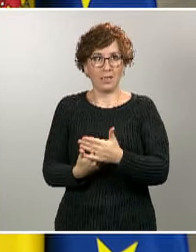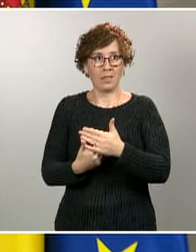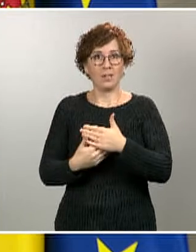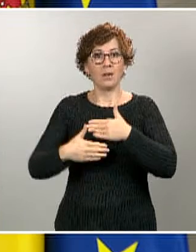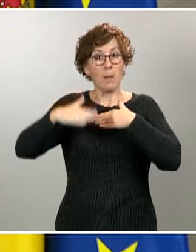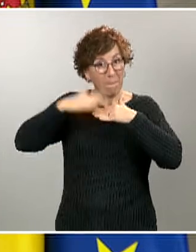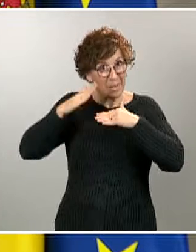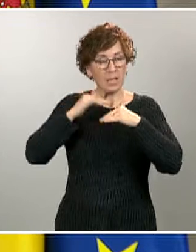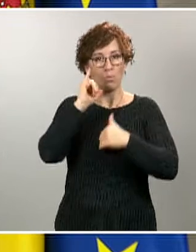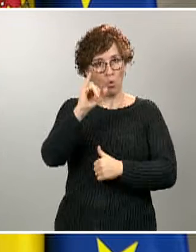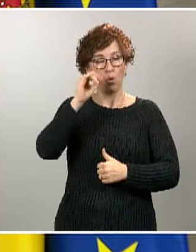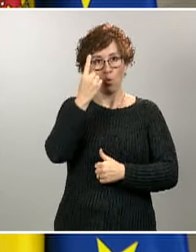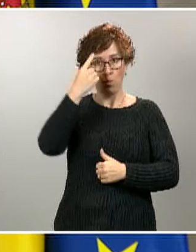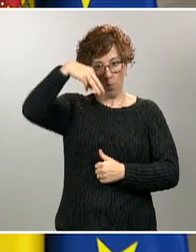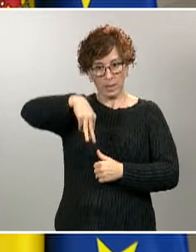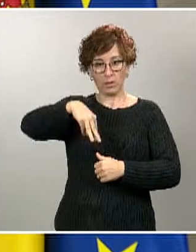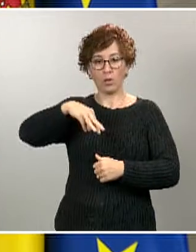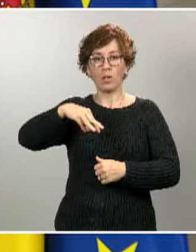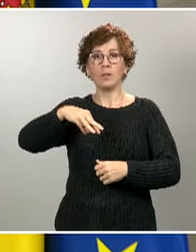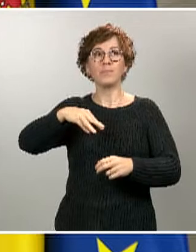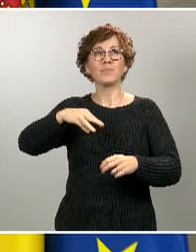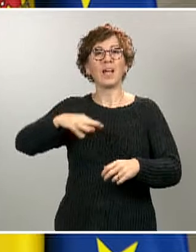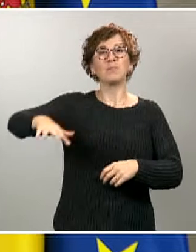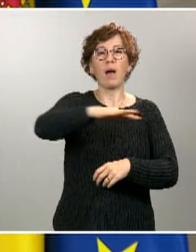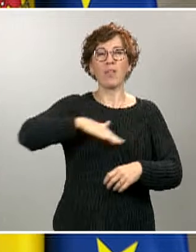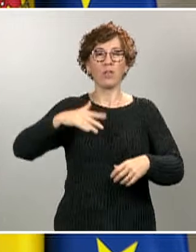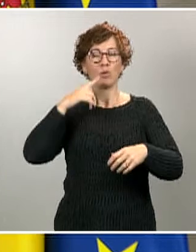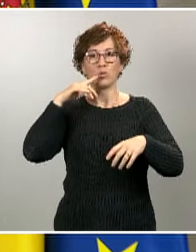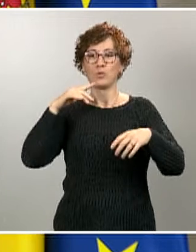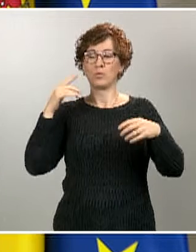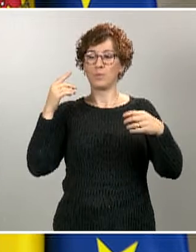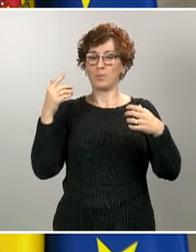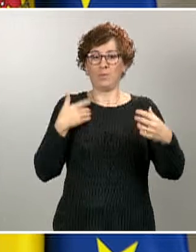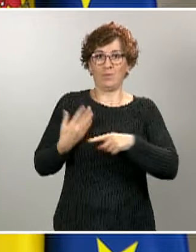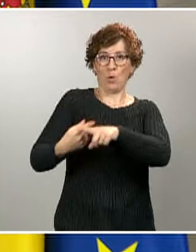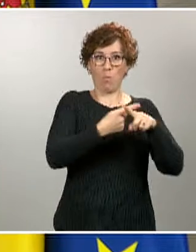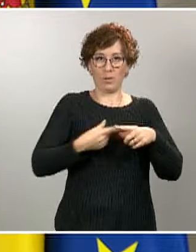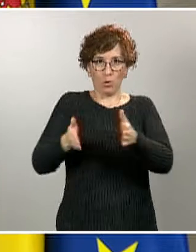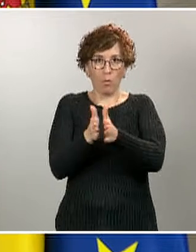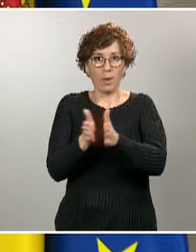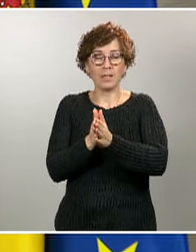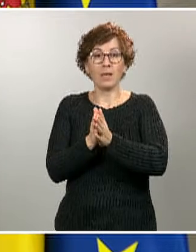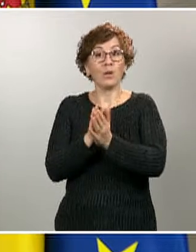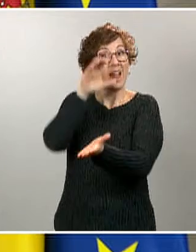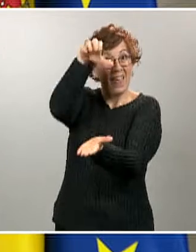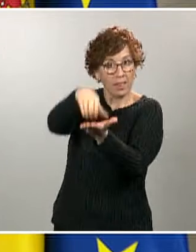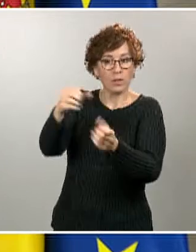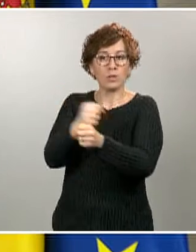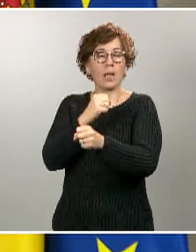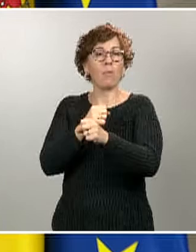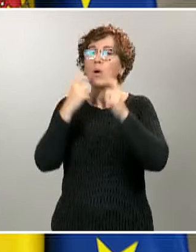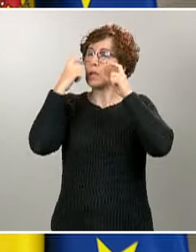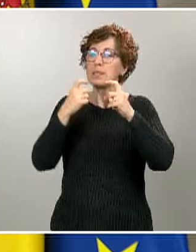está garantizada en las zonas comunes y, en cualquier caso, deben evitarse en los centros de trabajo las aglomeraciones de personal. En